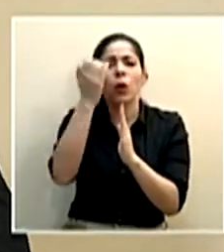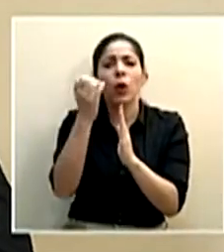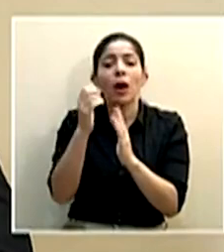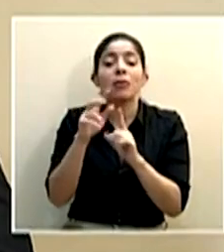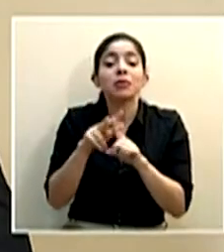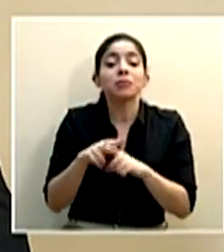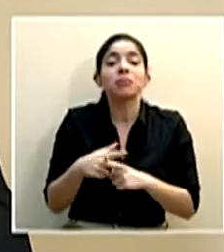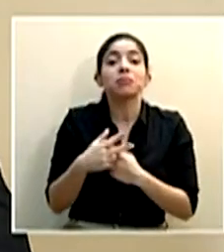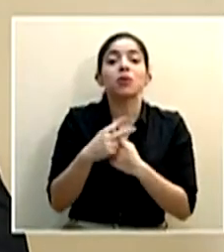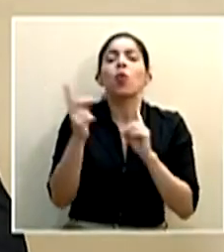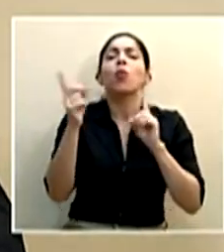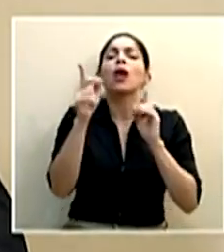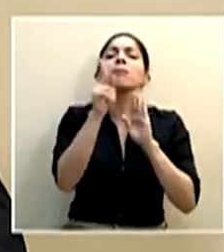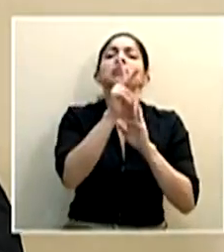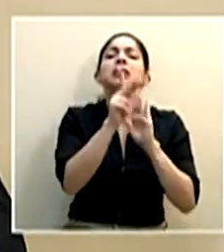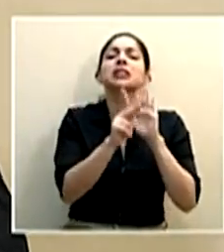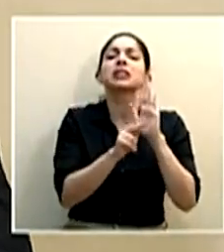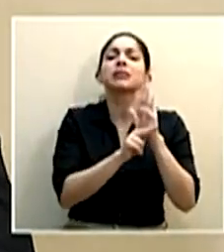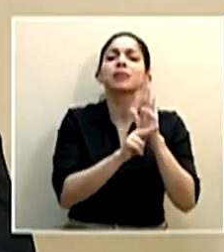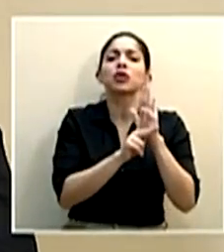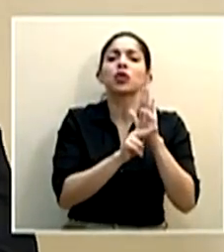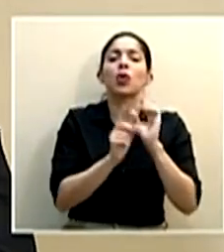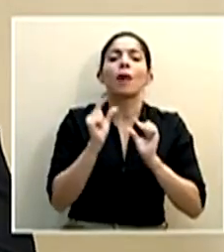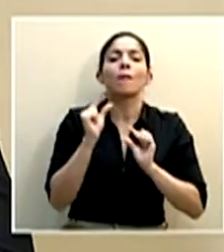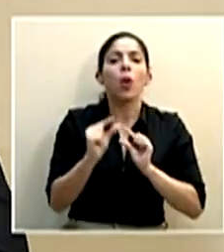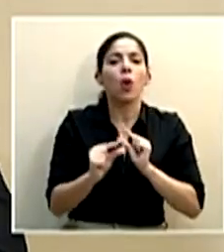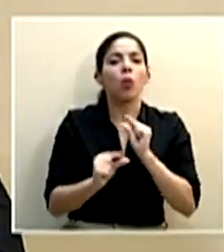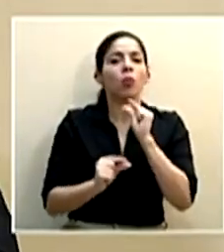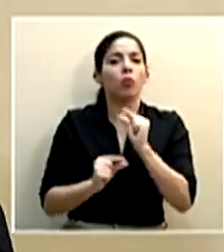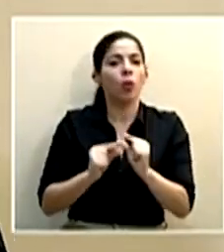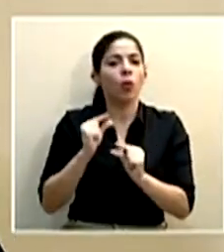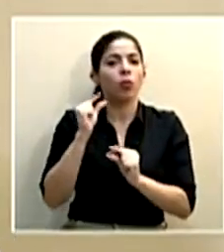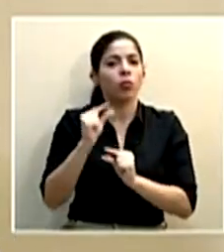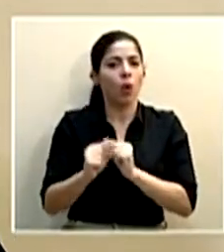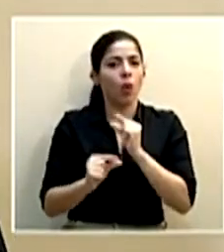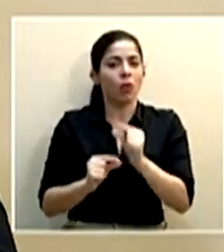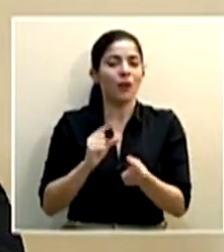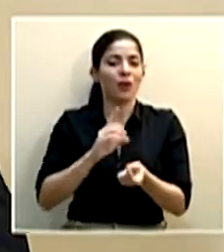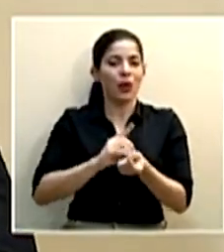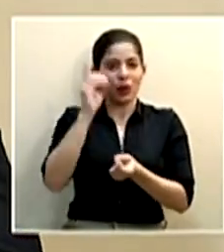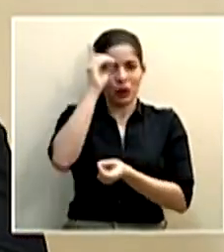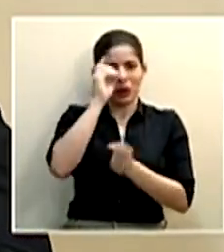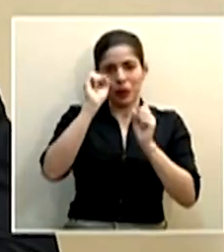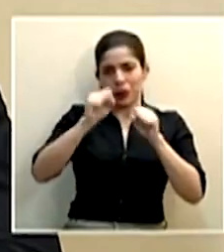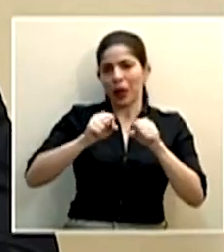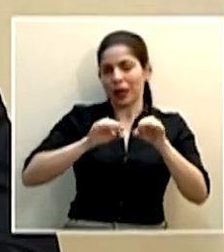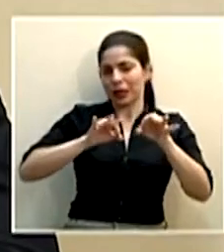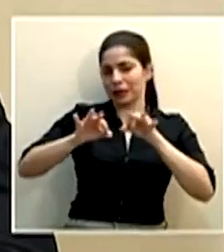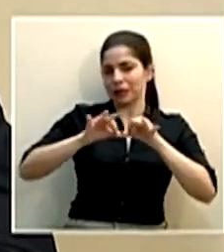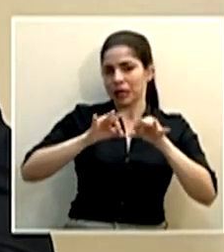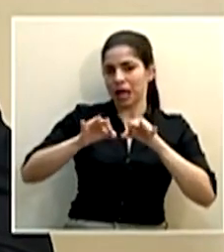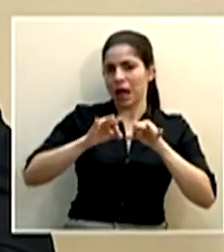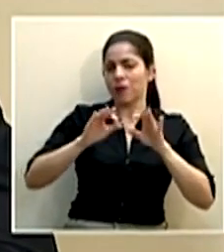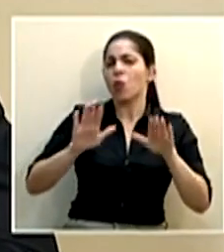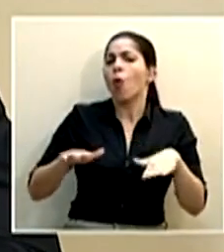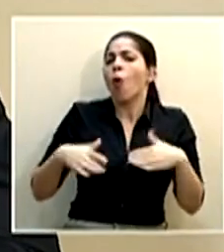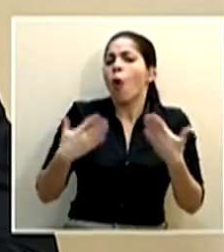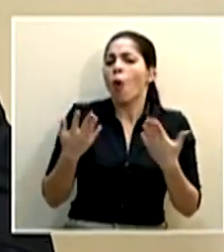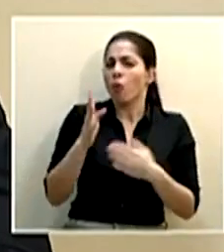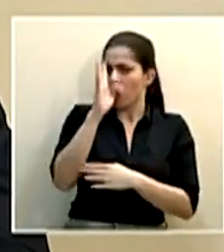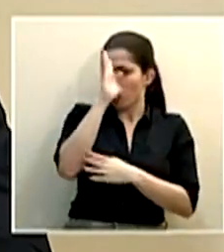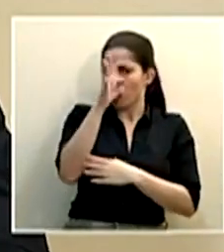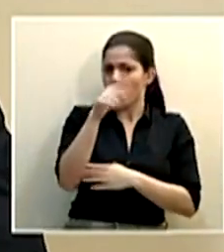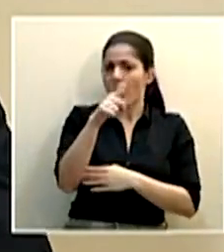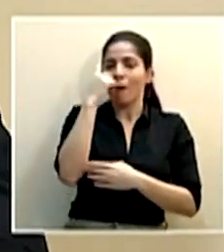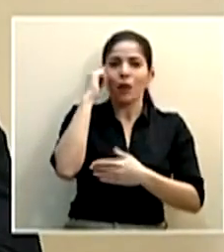principio que se maneja aquí es de gradualidad. Ahí también el doctor Salas podrá explicar cómo surge esto a partir